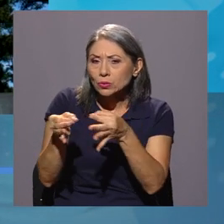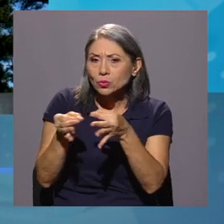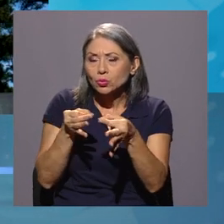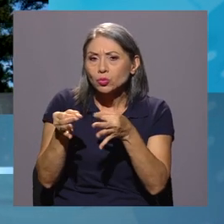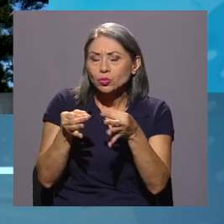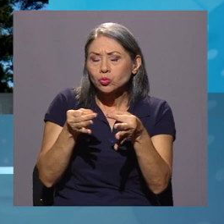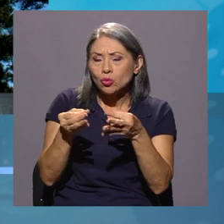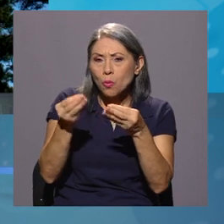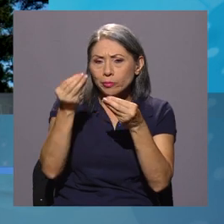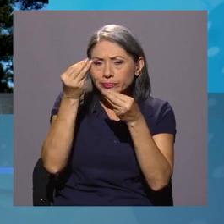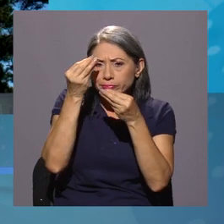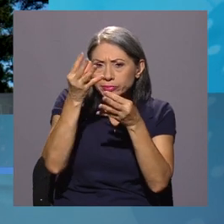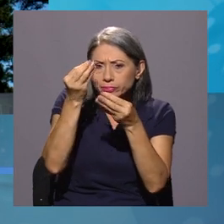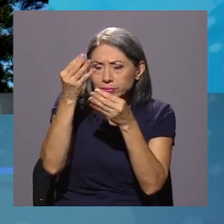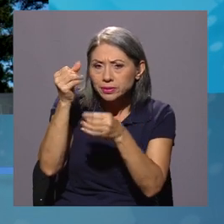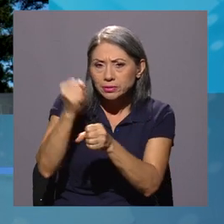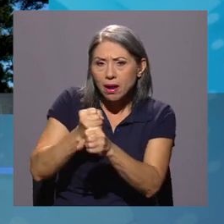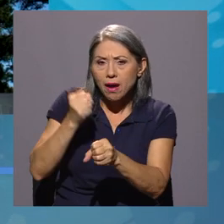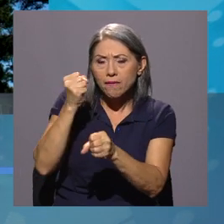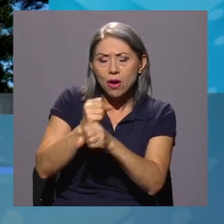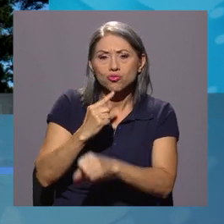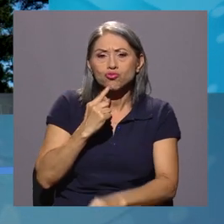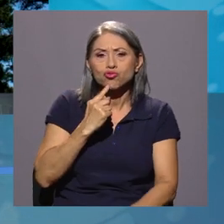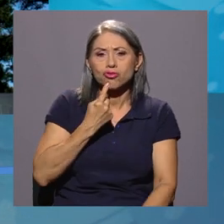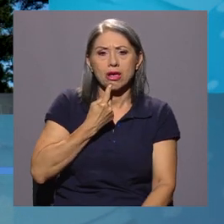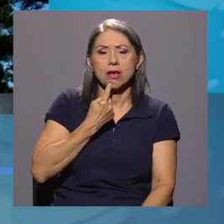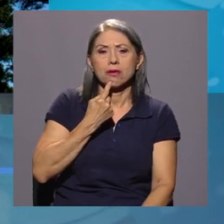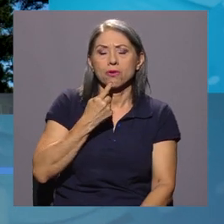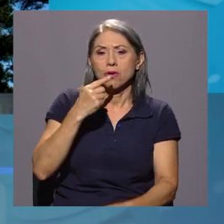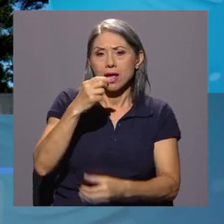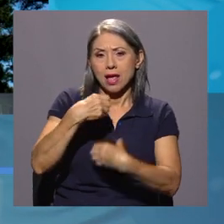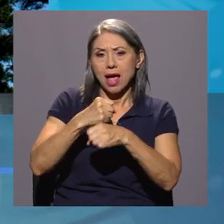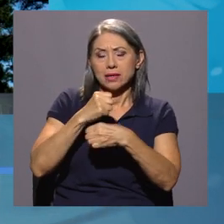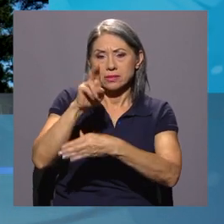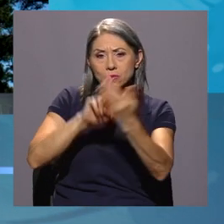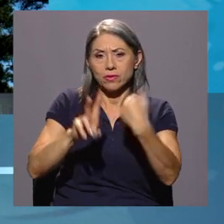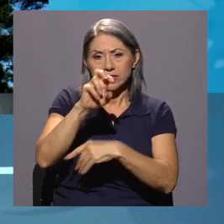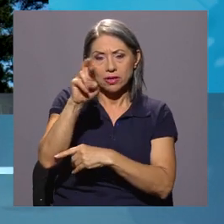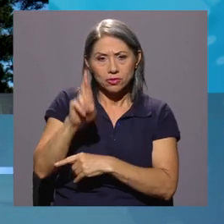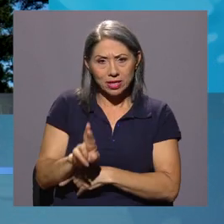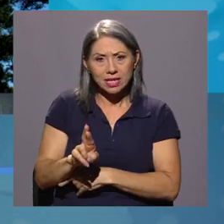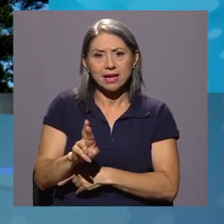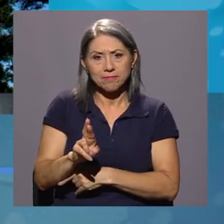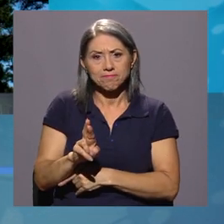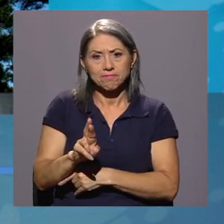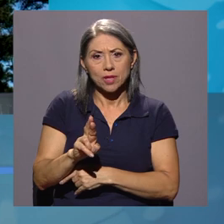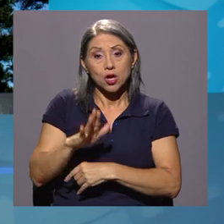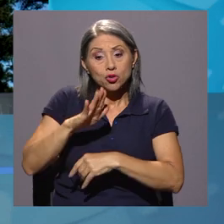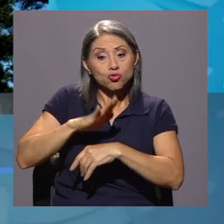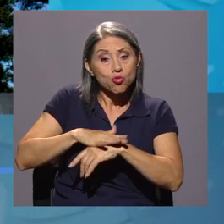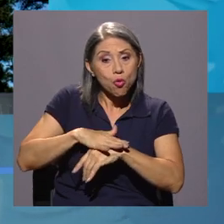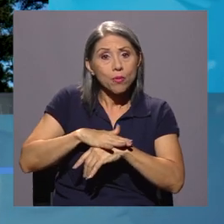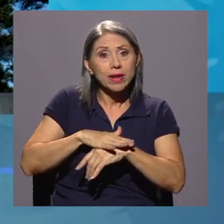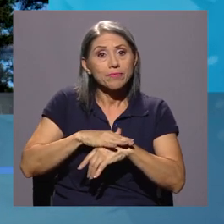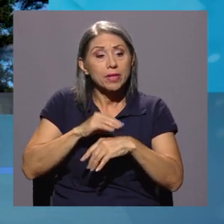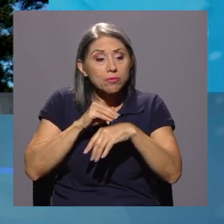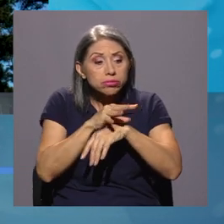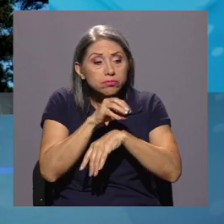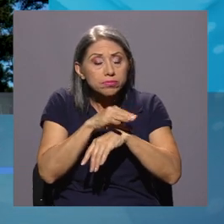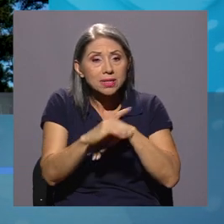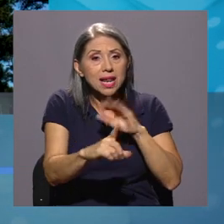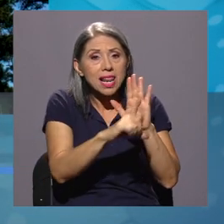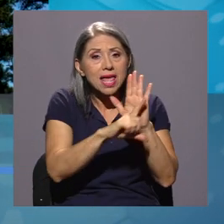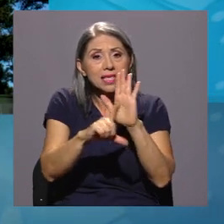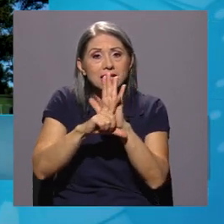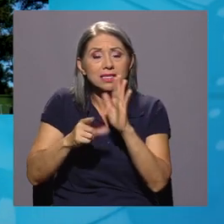un pincelazo de ese trabajo tan serio que tiene que hacer la Universidad de Costa Rica en cuanto a esas leyes y